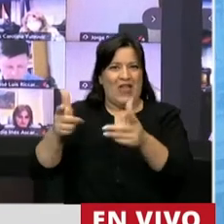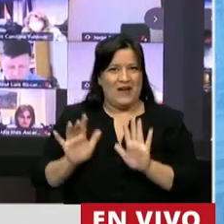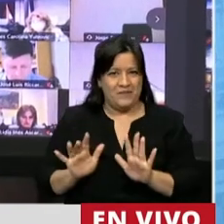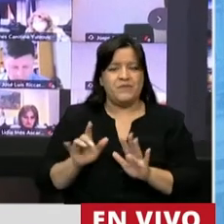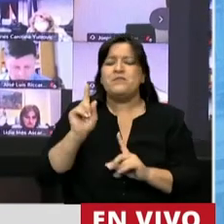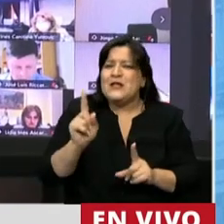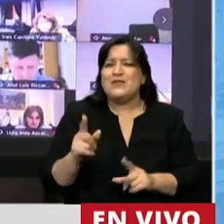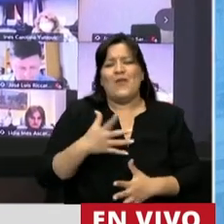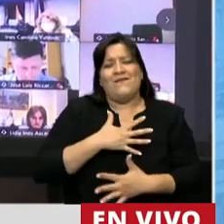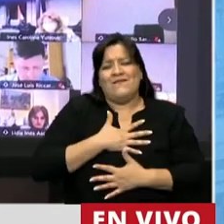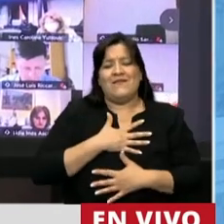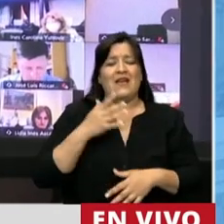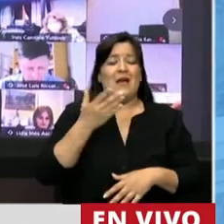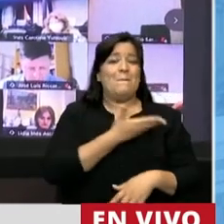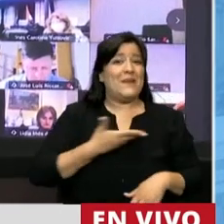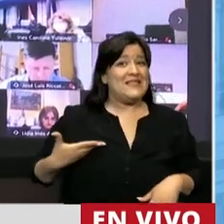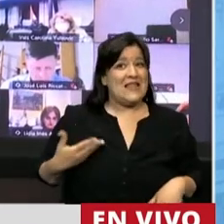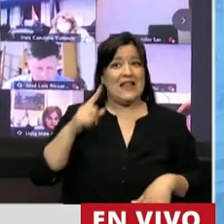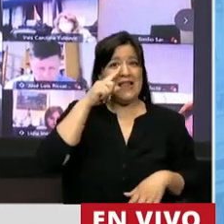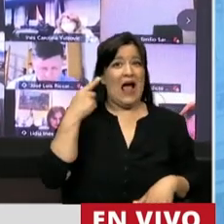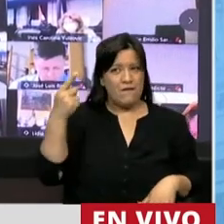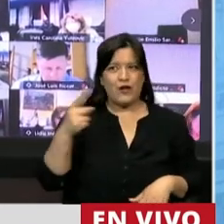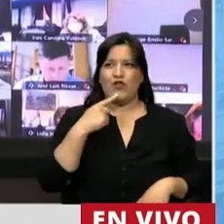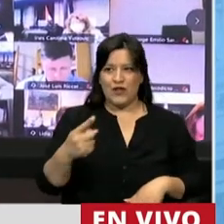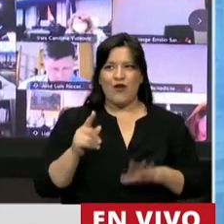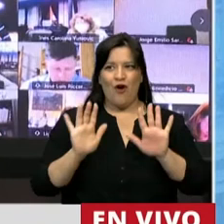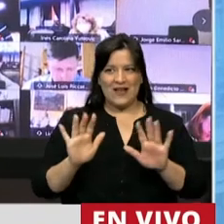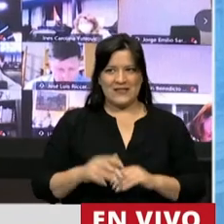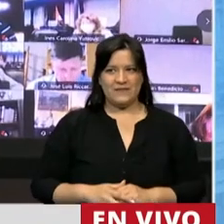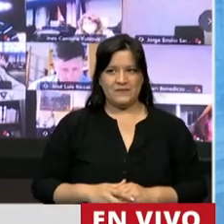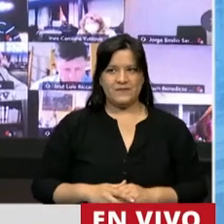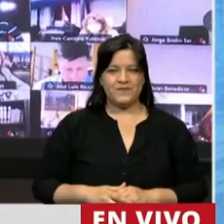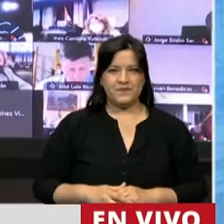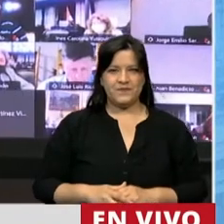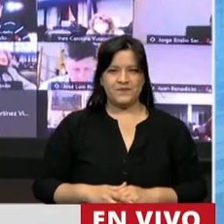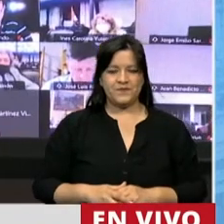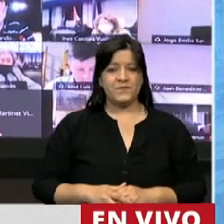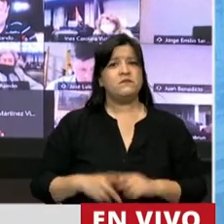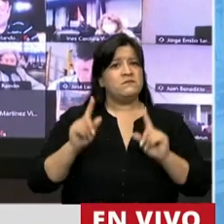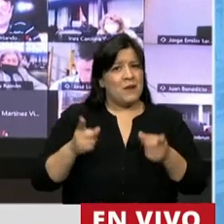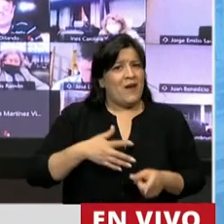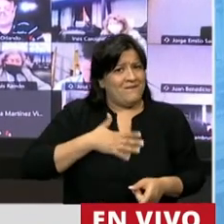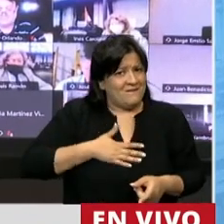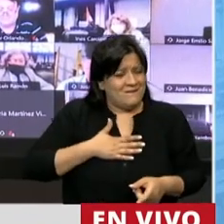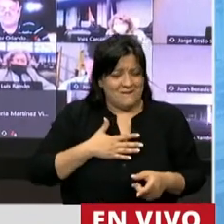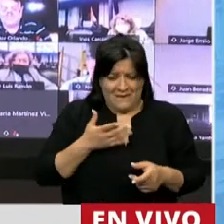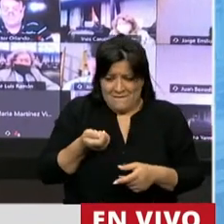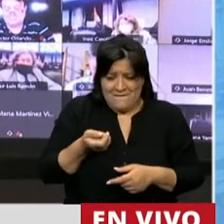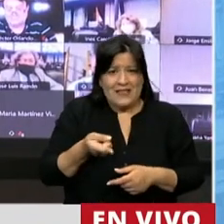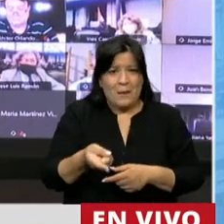nuestro querido presidente Alberto Fernández y celebro que a pocos meses de